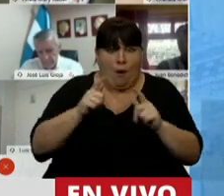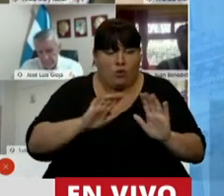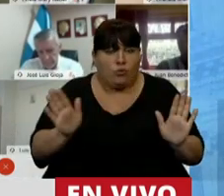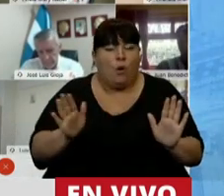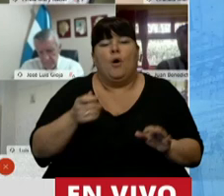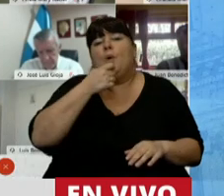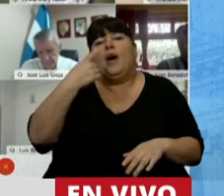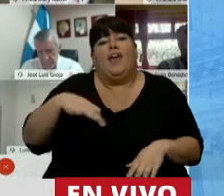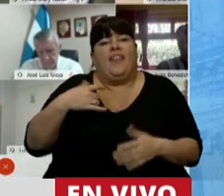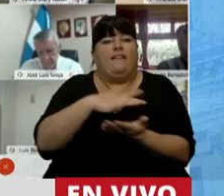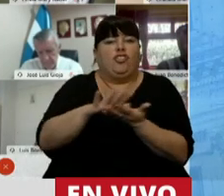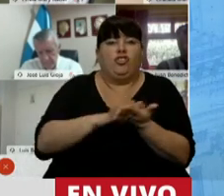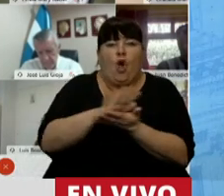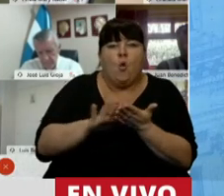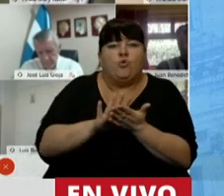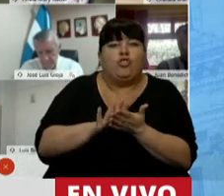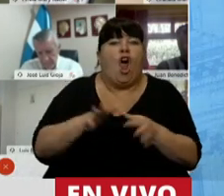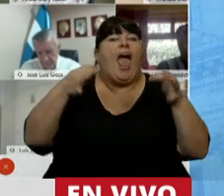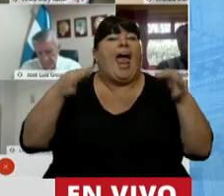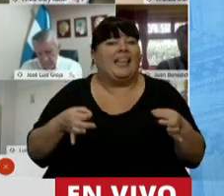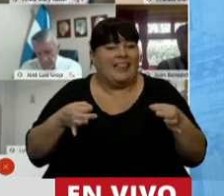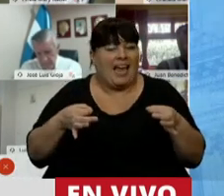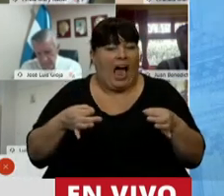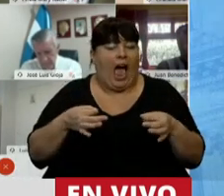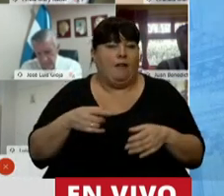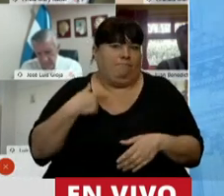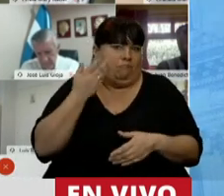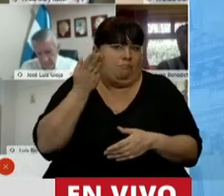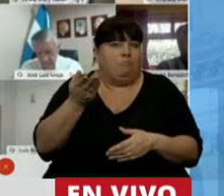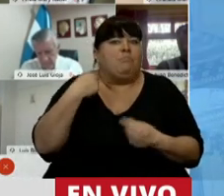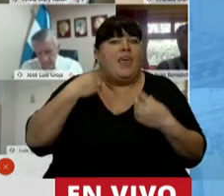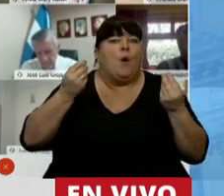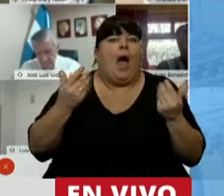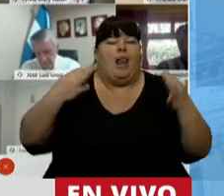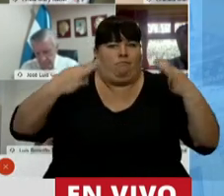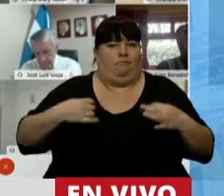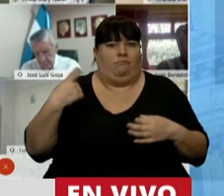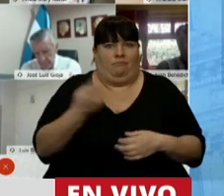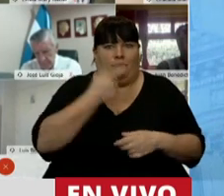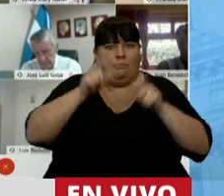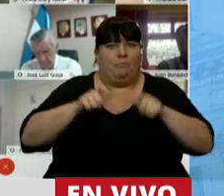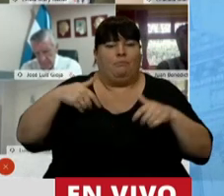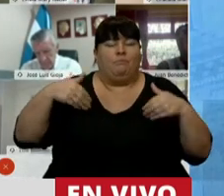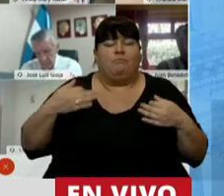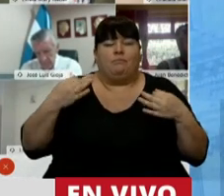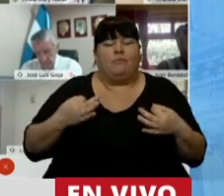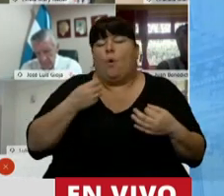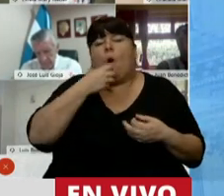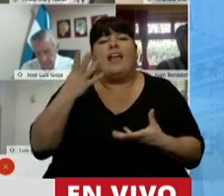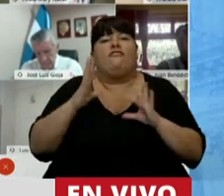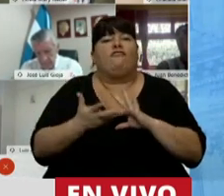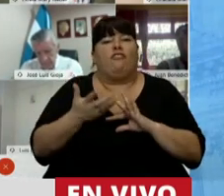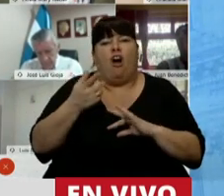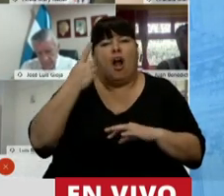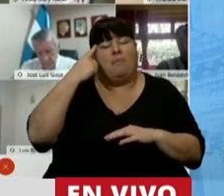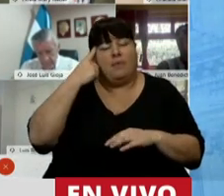y tuviésemos que resolver en el plano de la ética en el que recurrimos a nuestros valores morales, cualquiera fuera la teoría ética